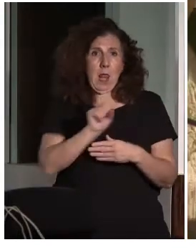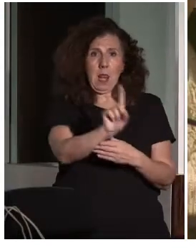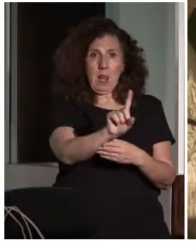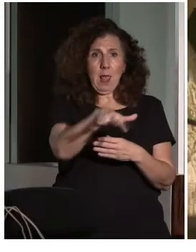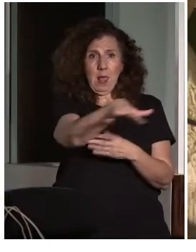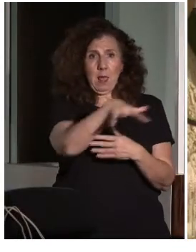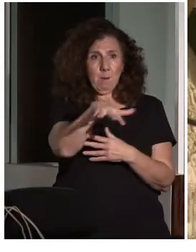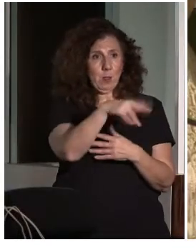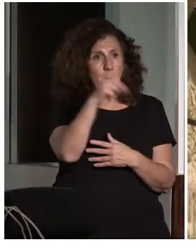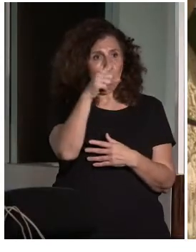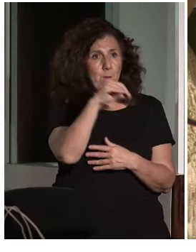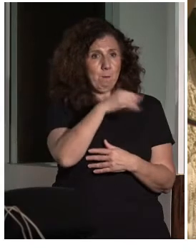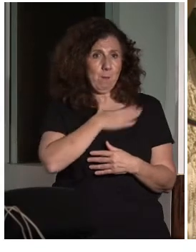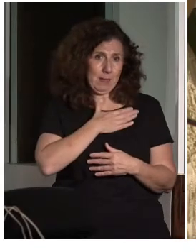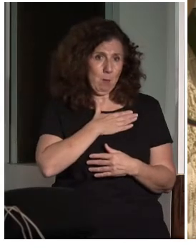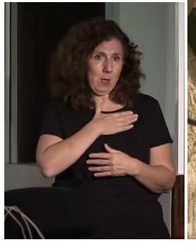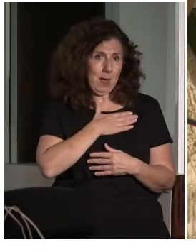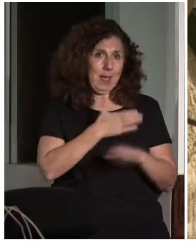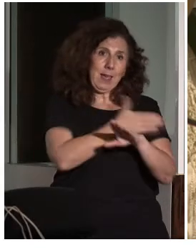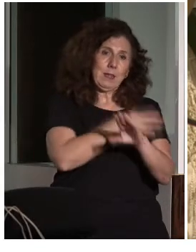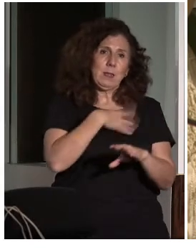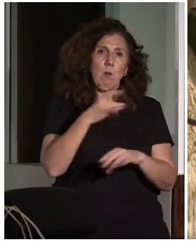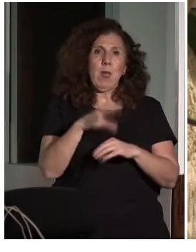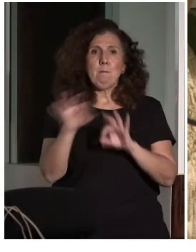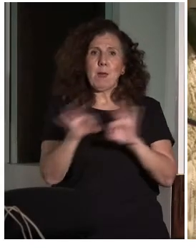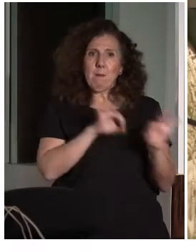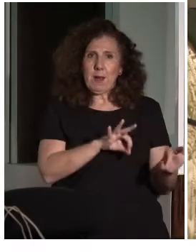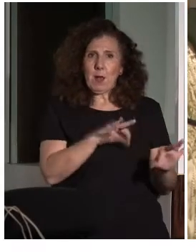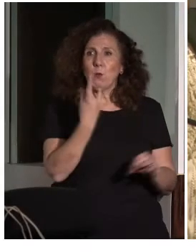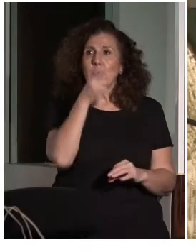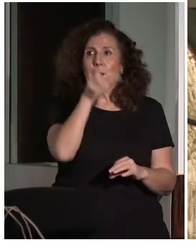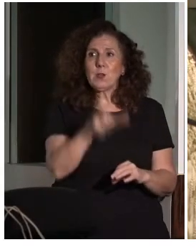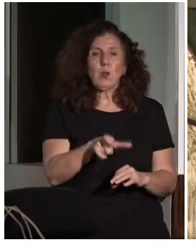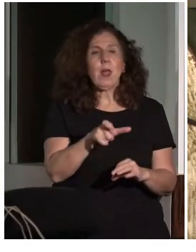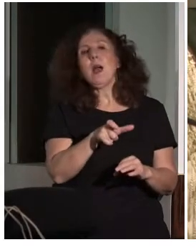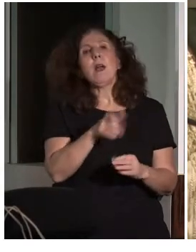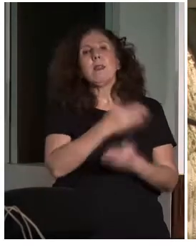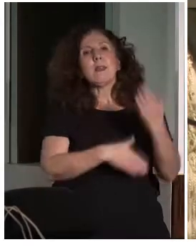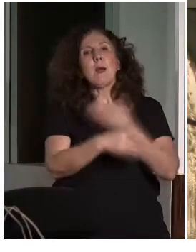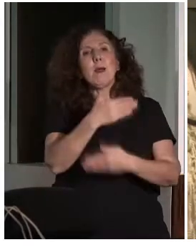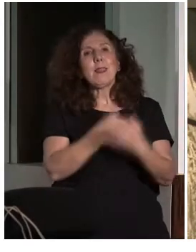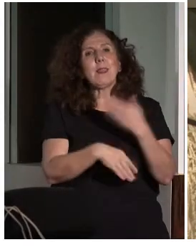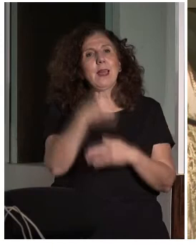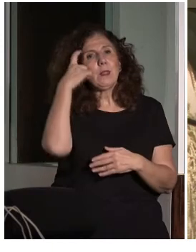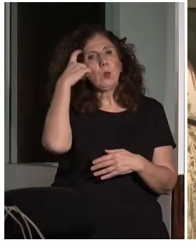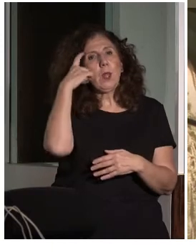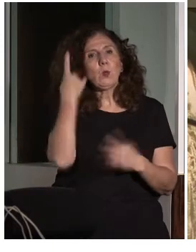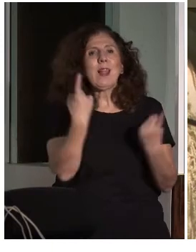que se pudieran preparar. Las personas con discapacidad intelectual necesitan un tiempo.